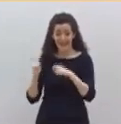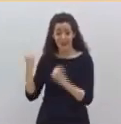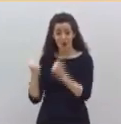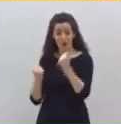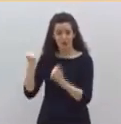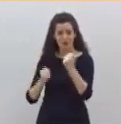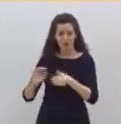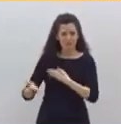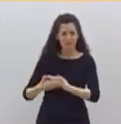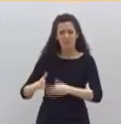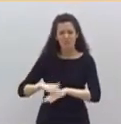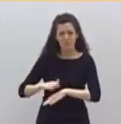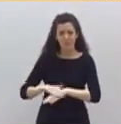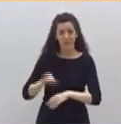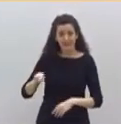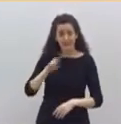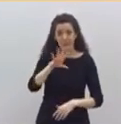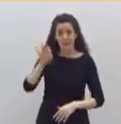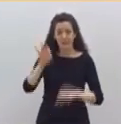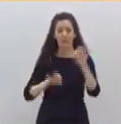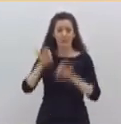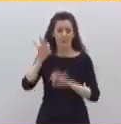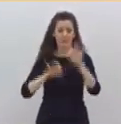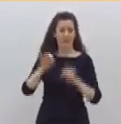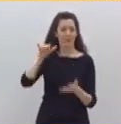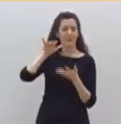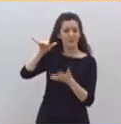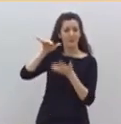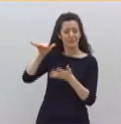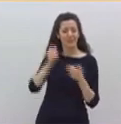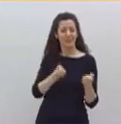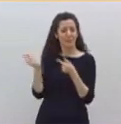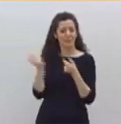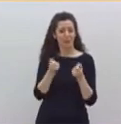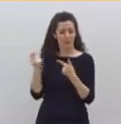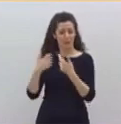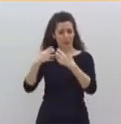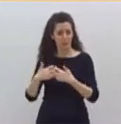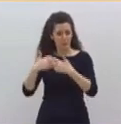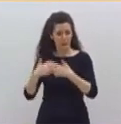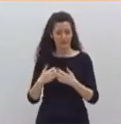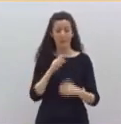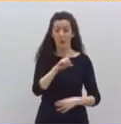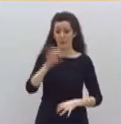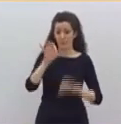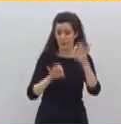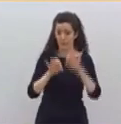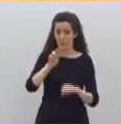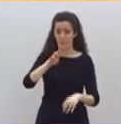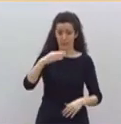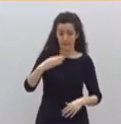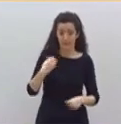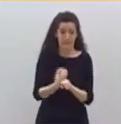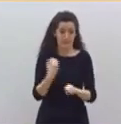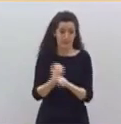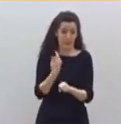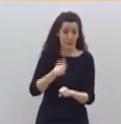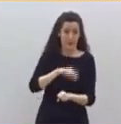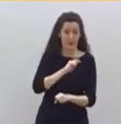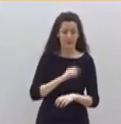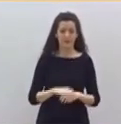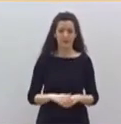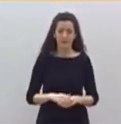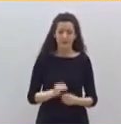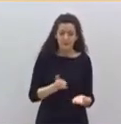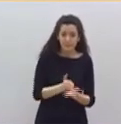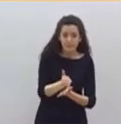de las exportaciones industriales y además el 11% del PIB y del empleo nacional. No es de recibo que la agricultura, la ganadería, esté pendiente de